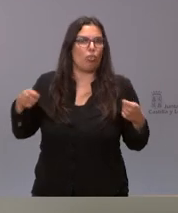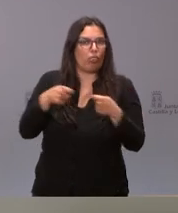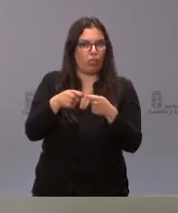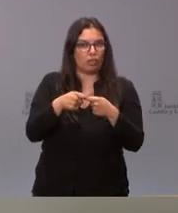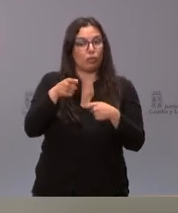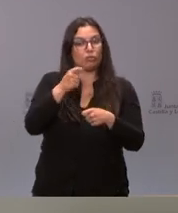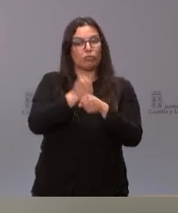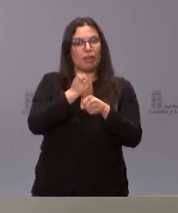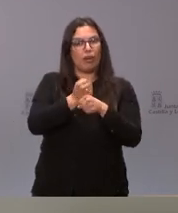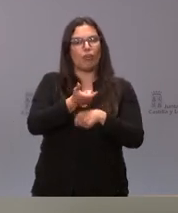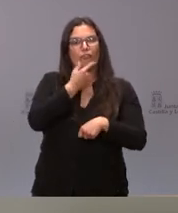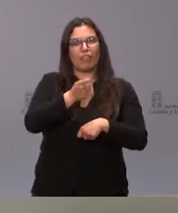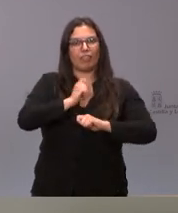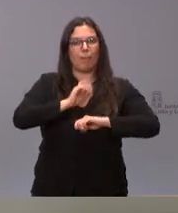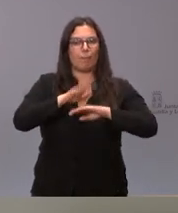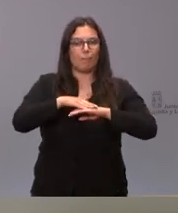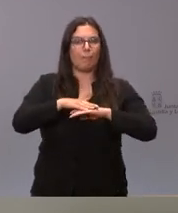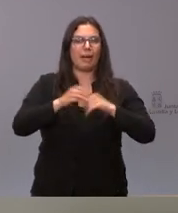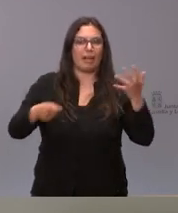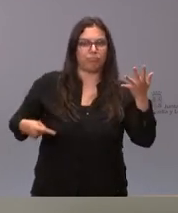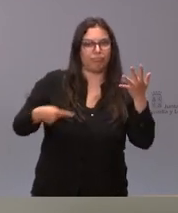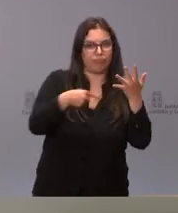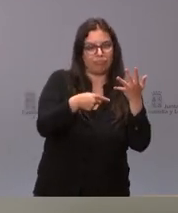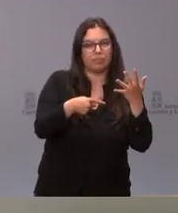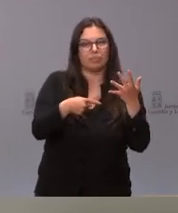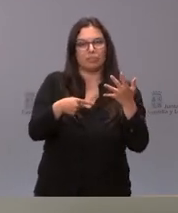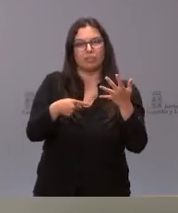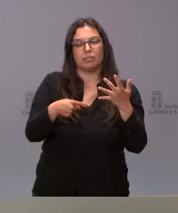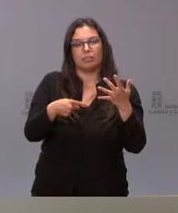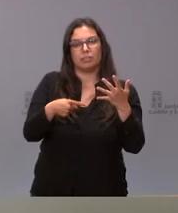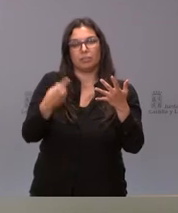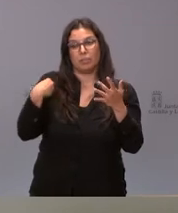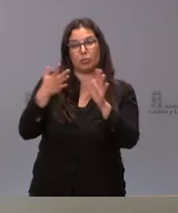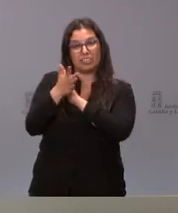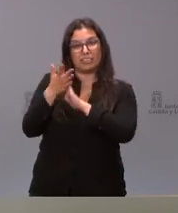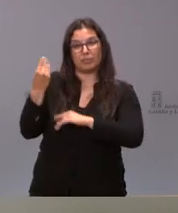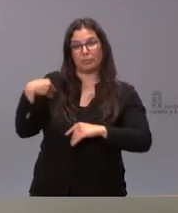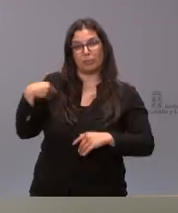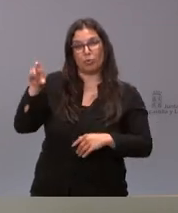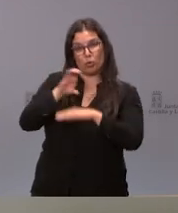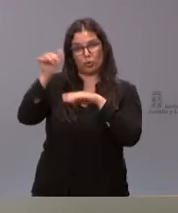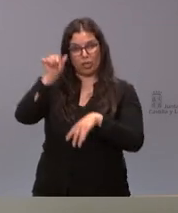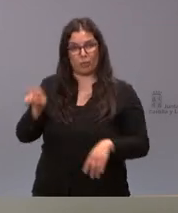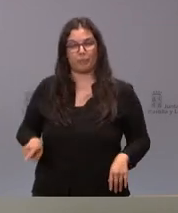nos va a permitir sin duda a su vez bajar la lista de espera en los términos también que describió el propio consejero